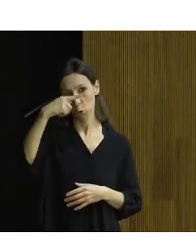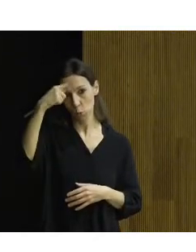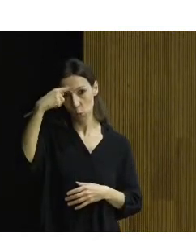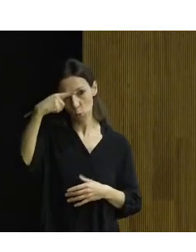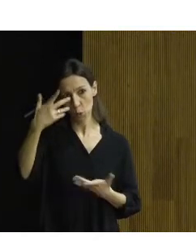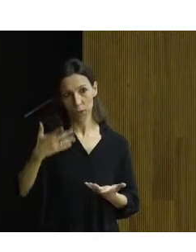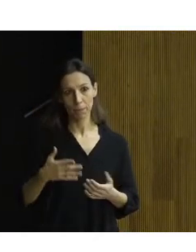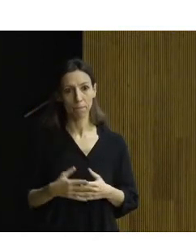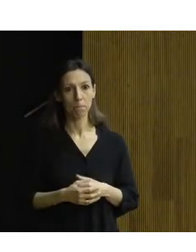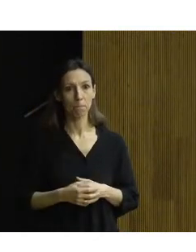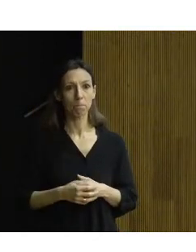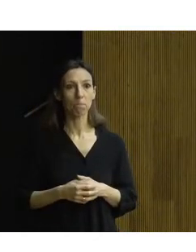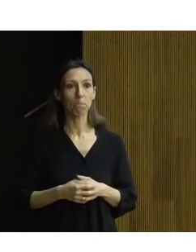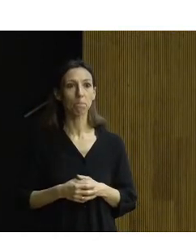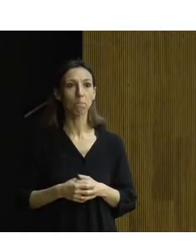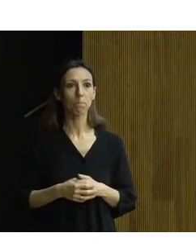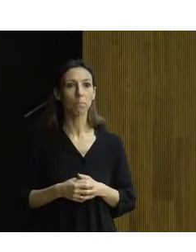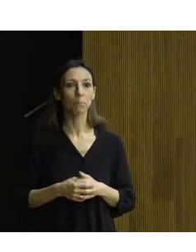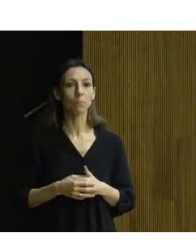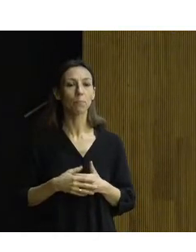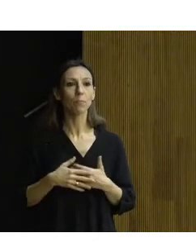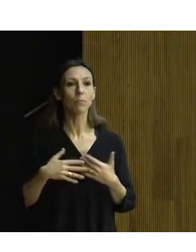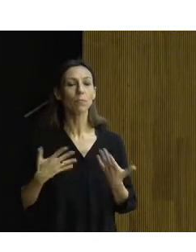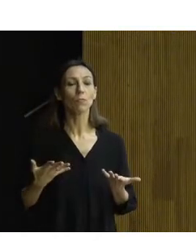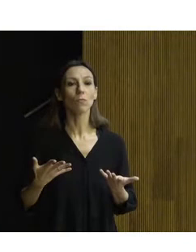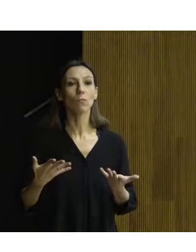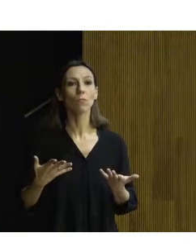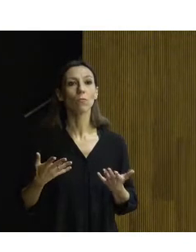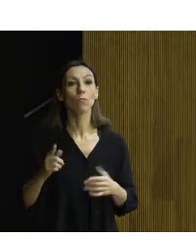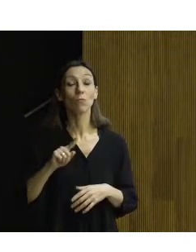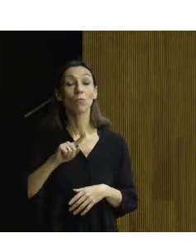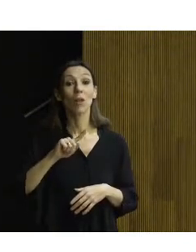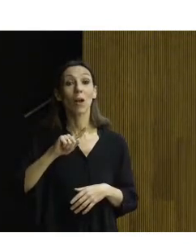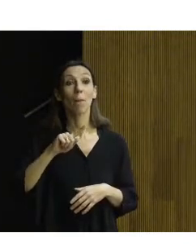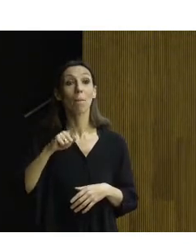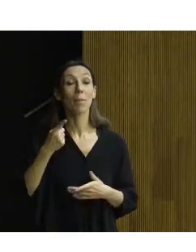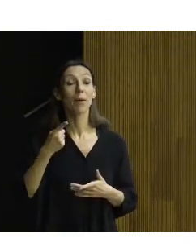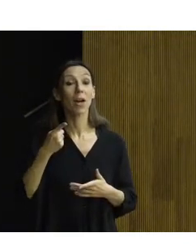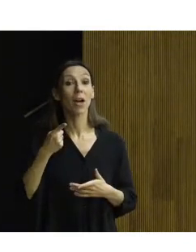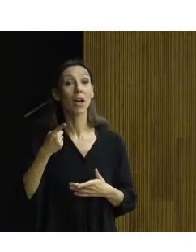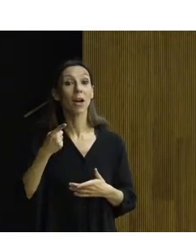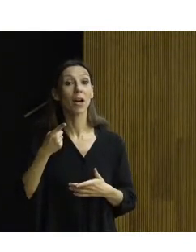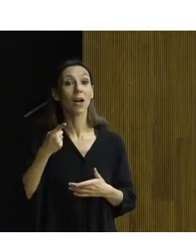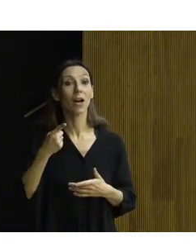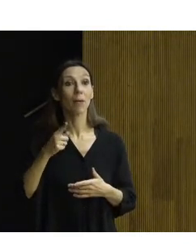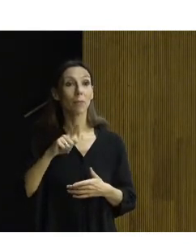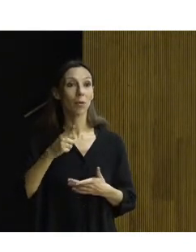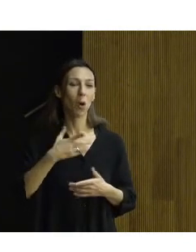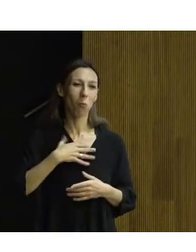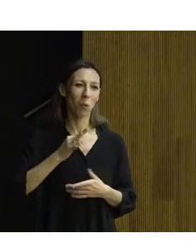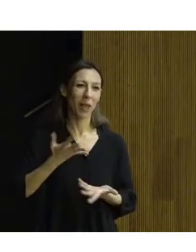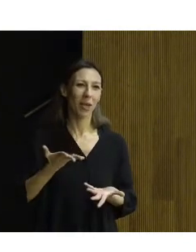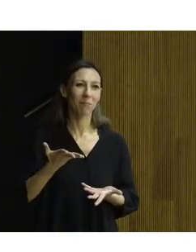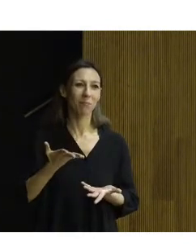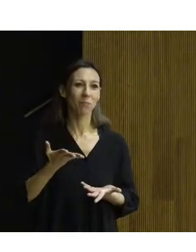digamos a la a la jornada entonces en la primera de las intervenciones va a ser una intervención doble digamos